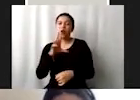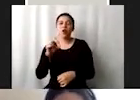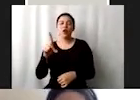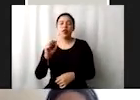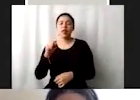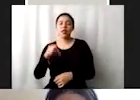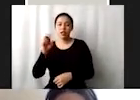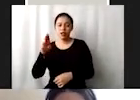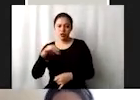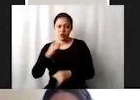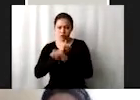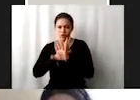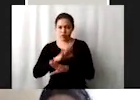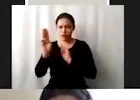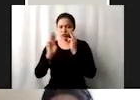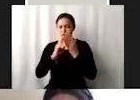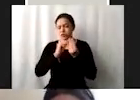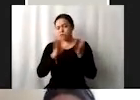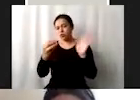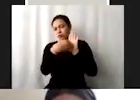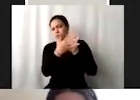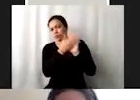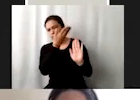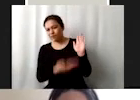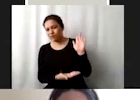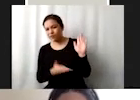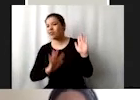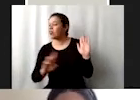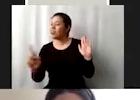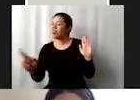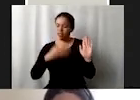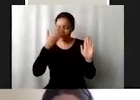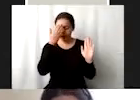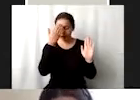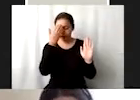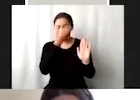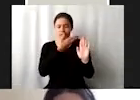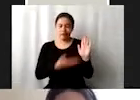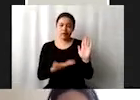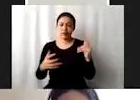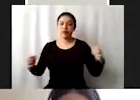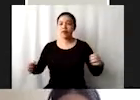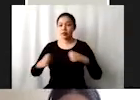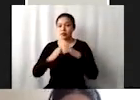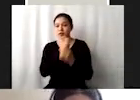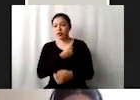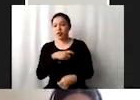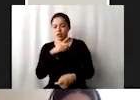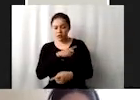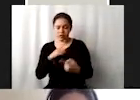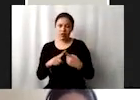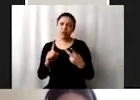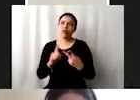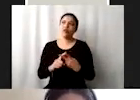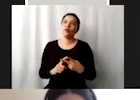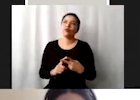la ONU donde se reconoce ya públicamente que debido a los estragos de la pandemia, debido a pues obviamente